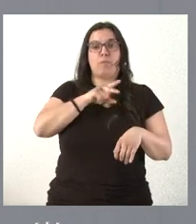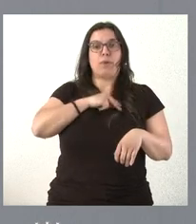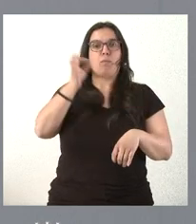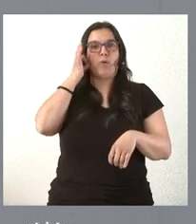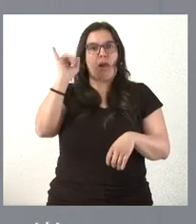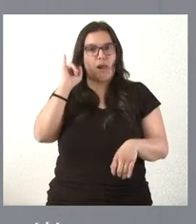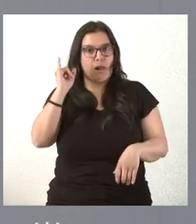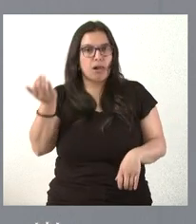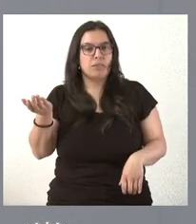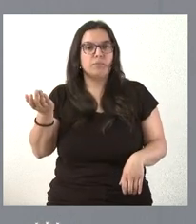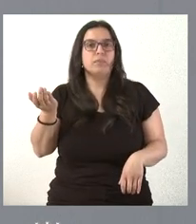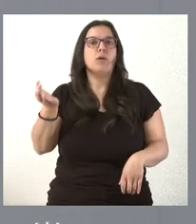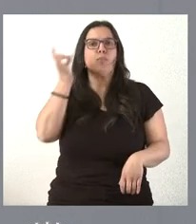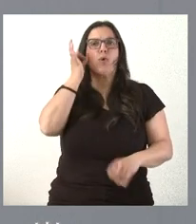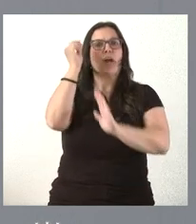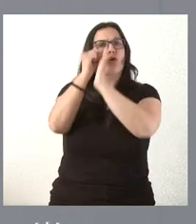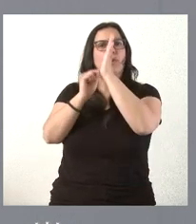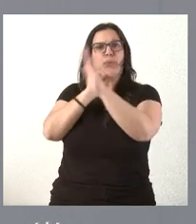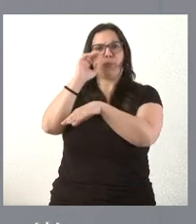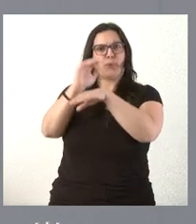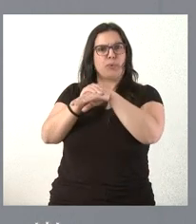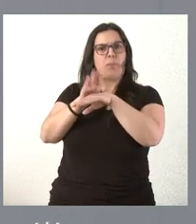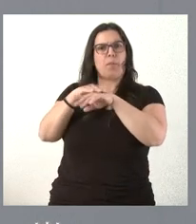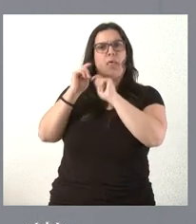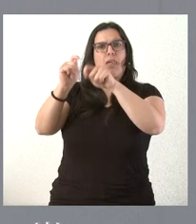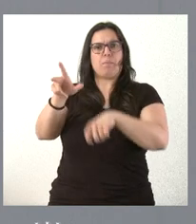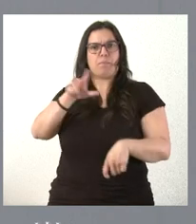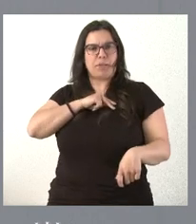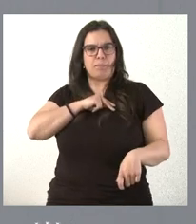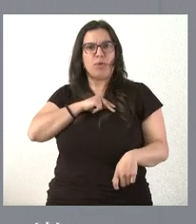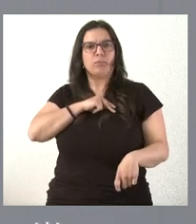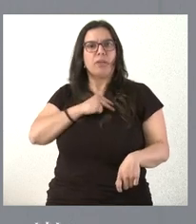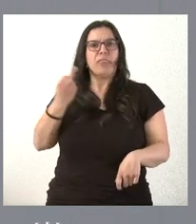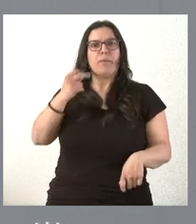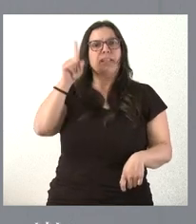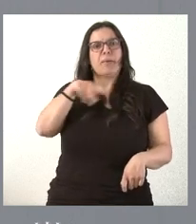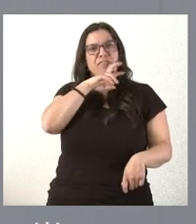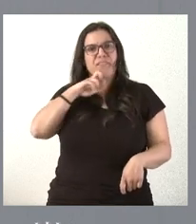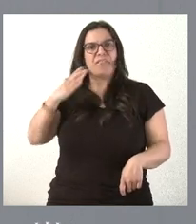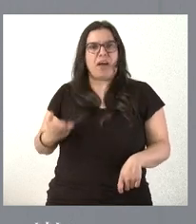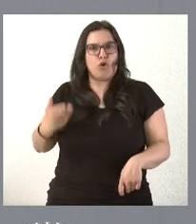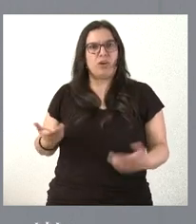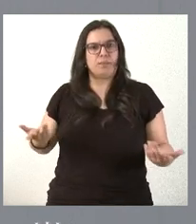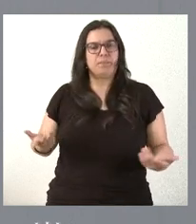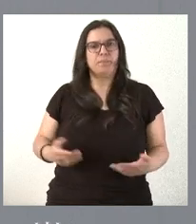mujeres que reúnen condiciones de recibir el premio y hay quien pone en valor también ese hecho.